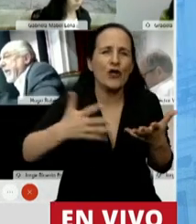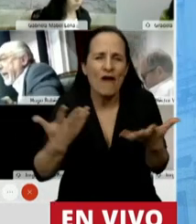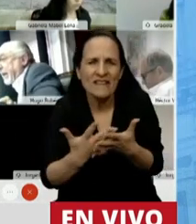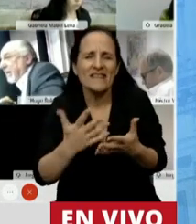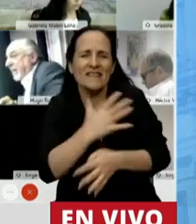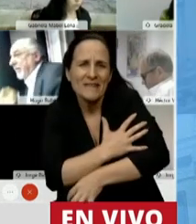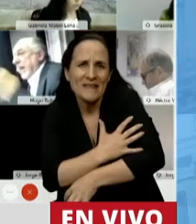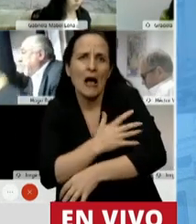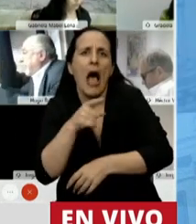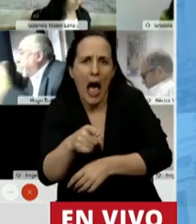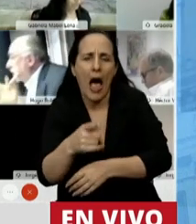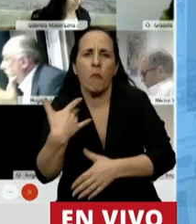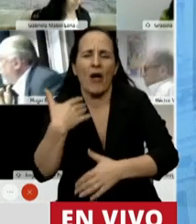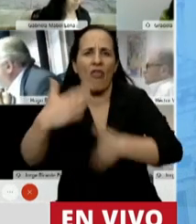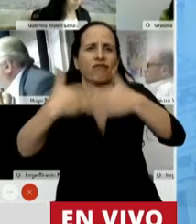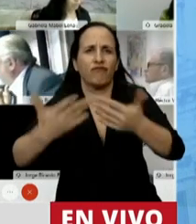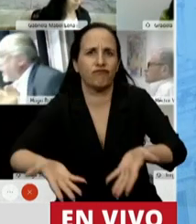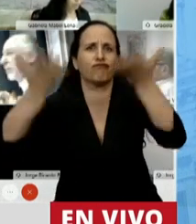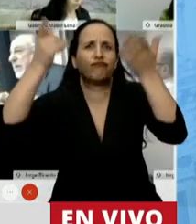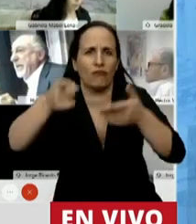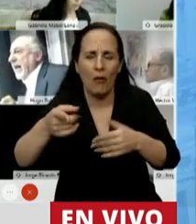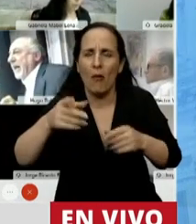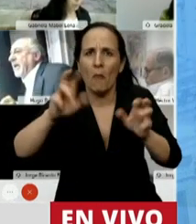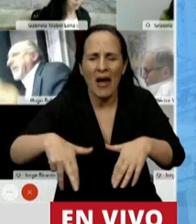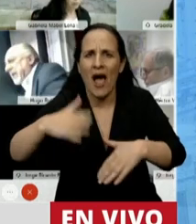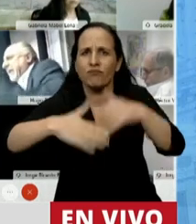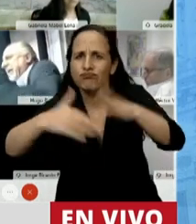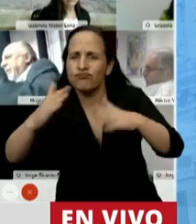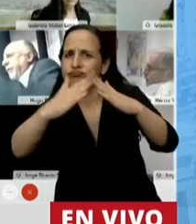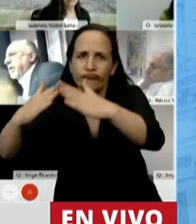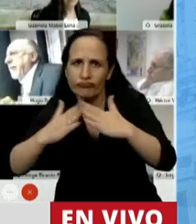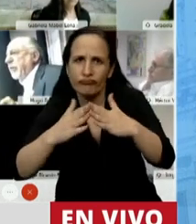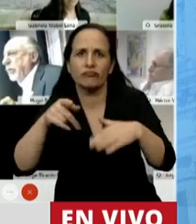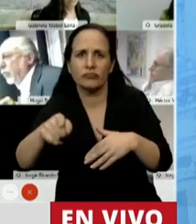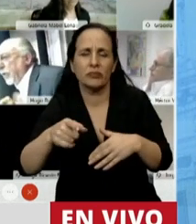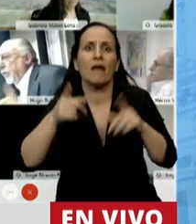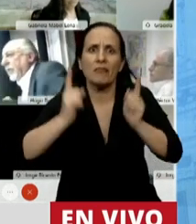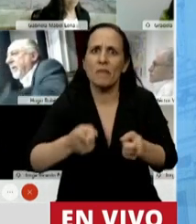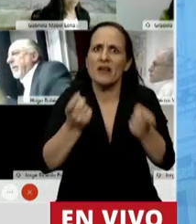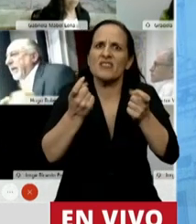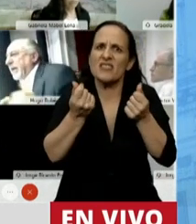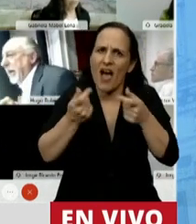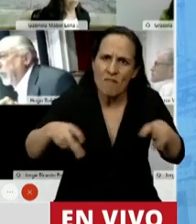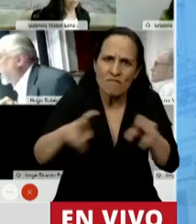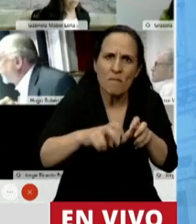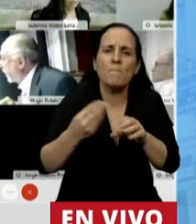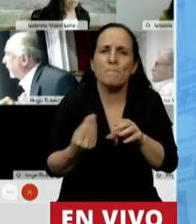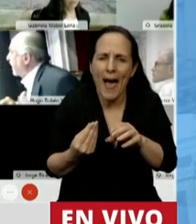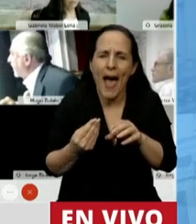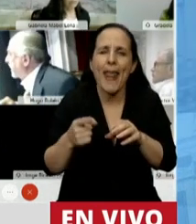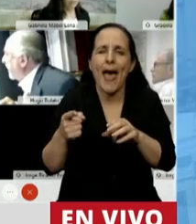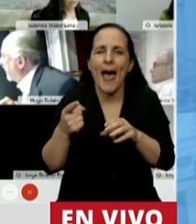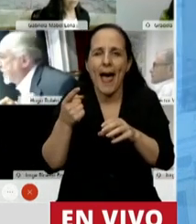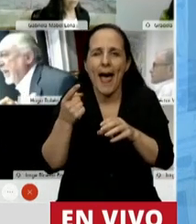generar reactivación de planes de vivienda. Y también necesitamos recursos para esa exploración